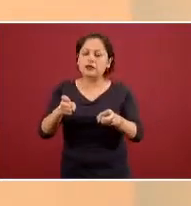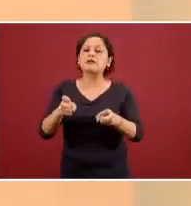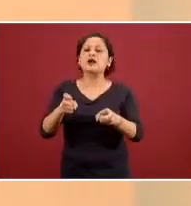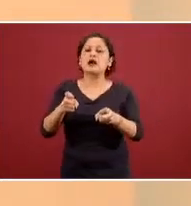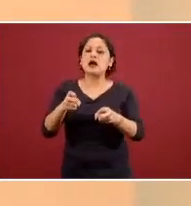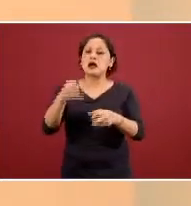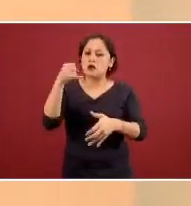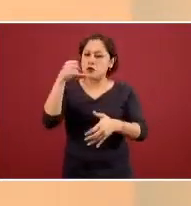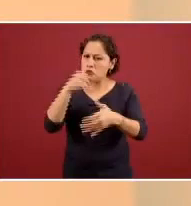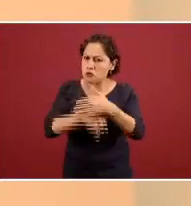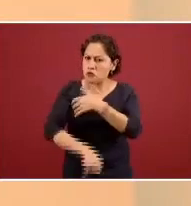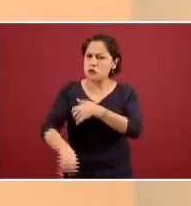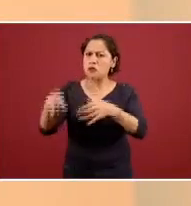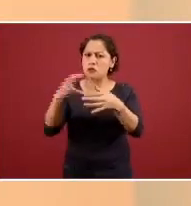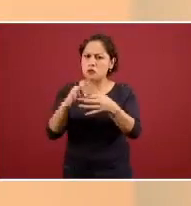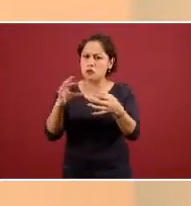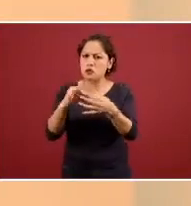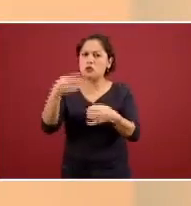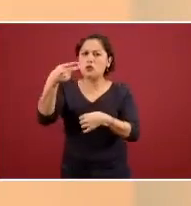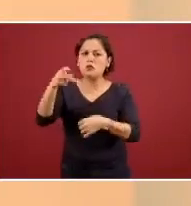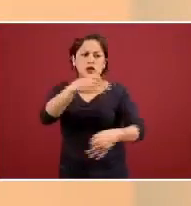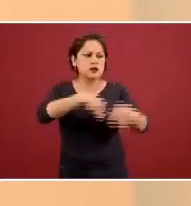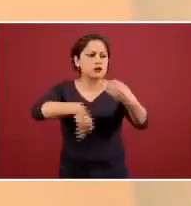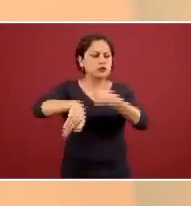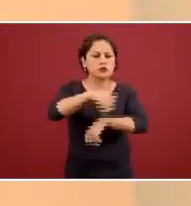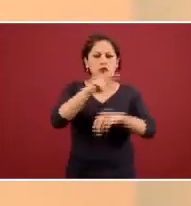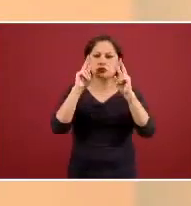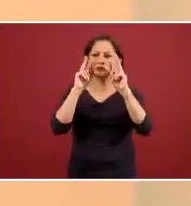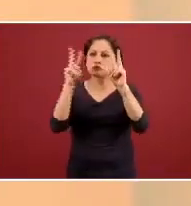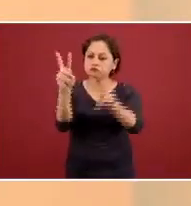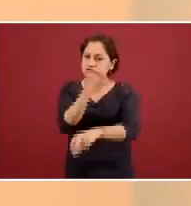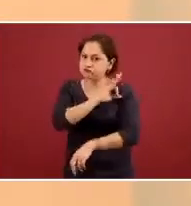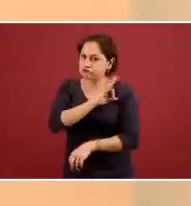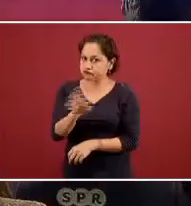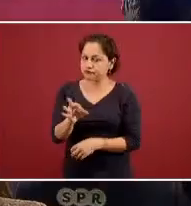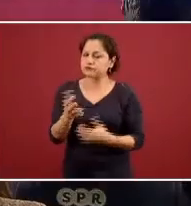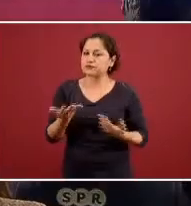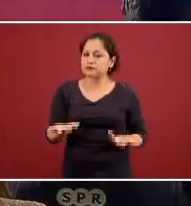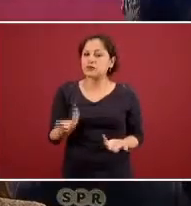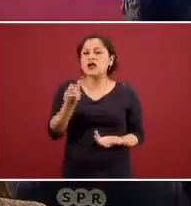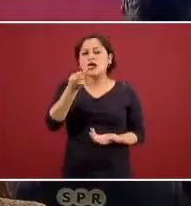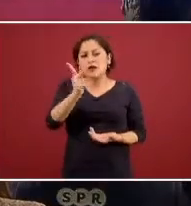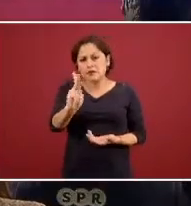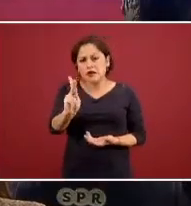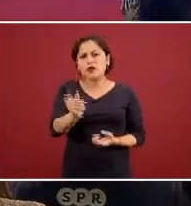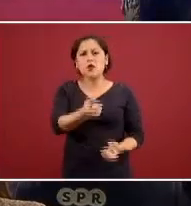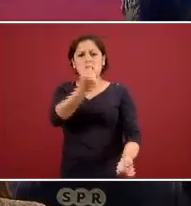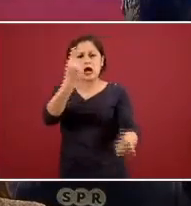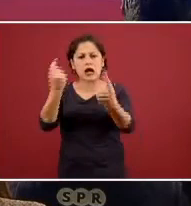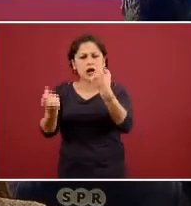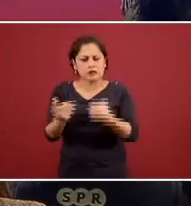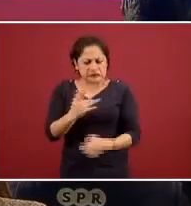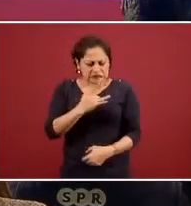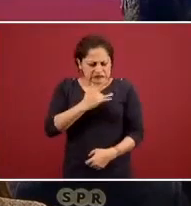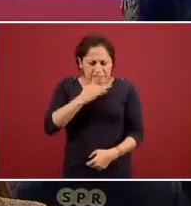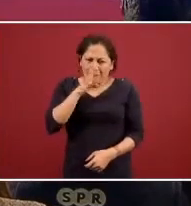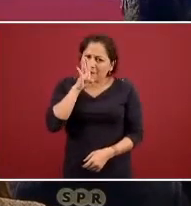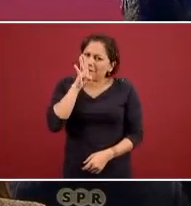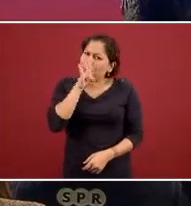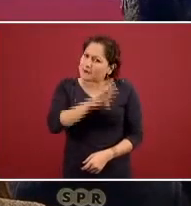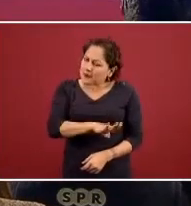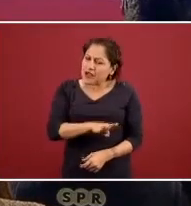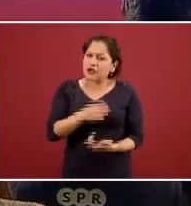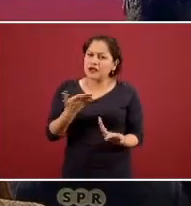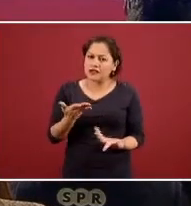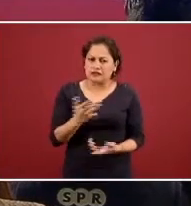de todos pero bueno qué hacemos con todos los que están pasándolo mal con todos los que tenemos